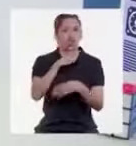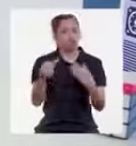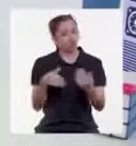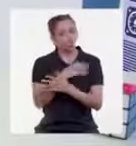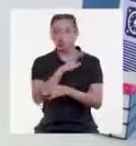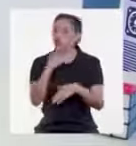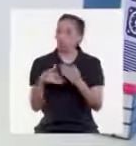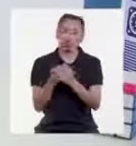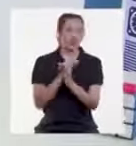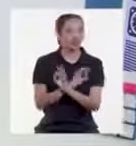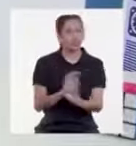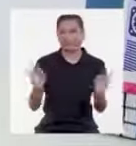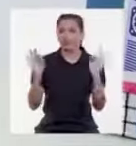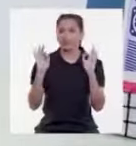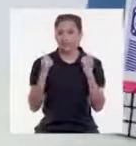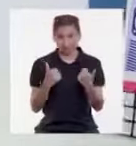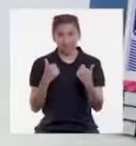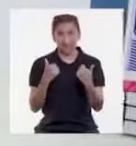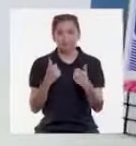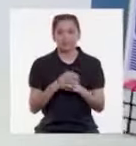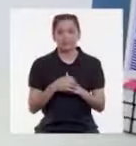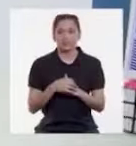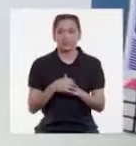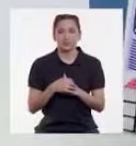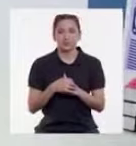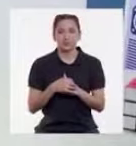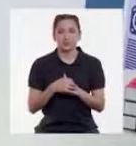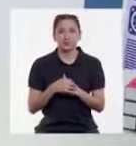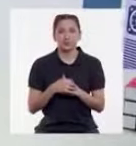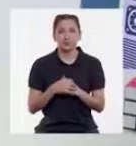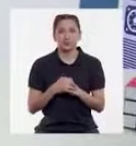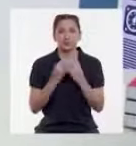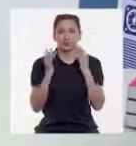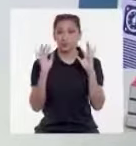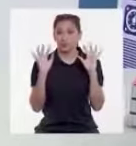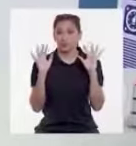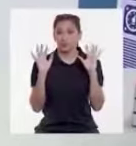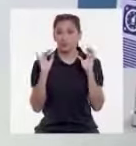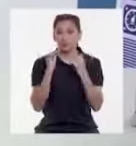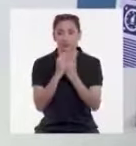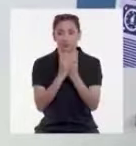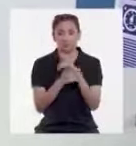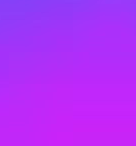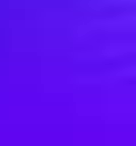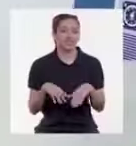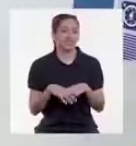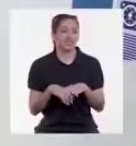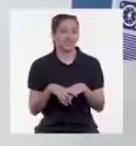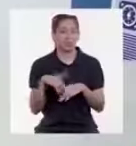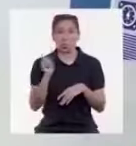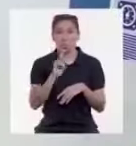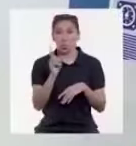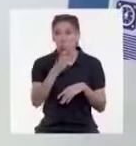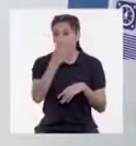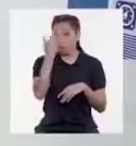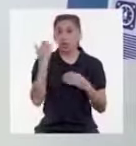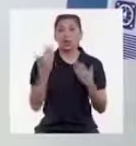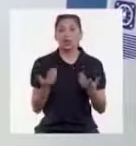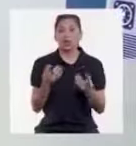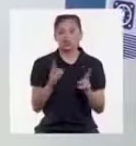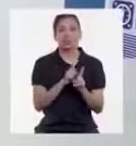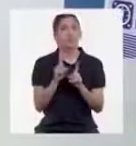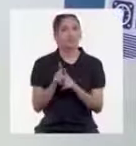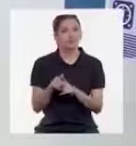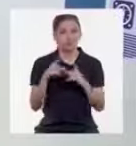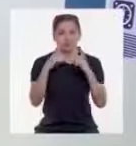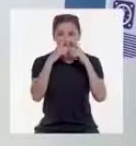todo! ¡Todo, todito, todo! ¡Ja, ja, ja, ja, ja! Lávense las manos. No se olviden que la